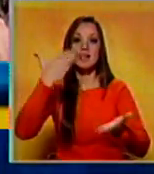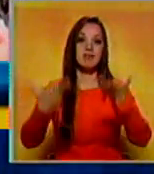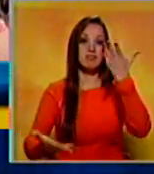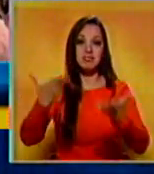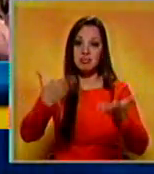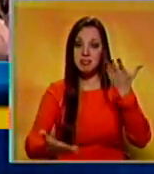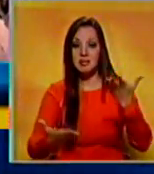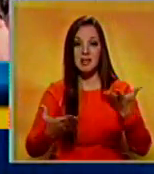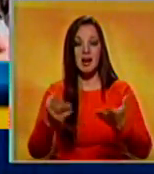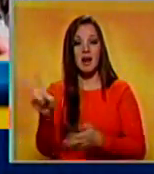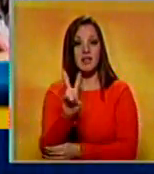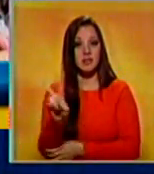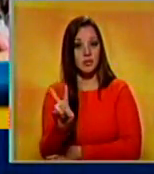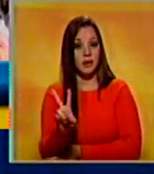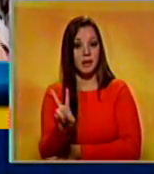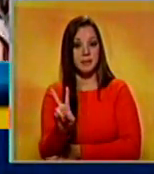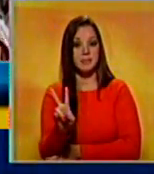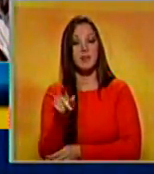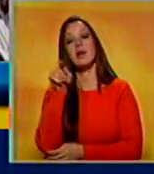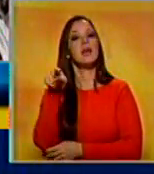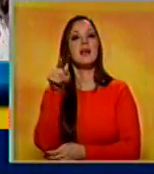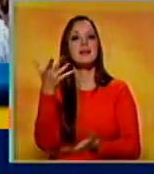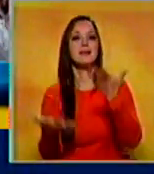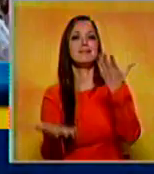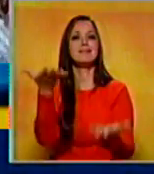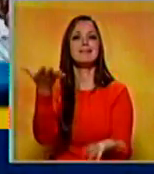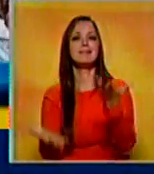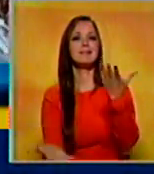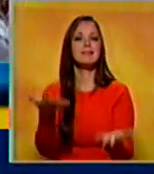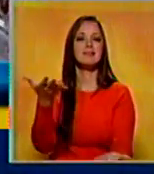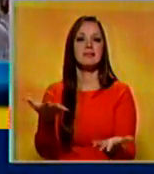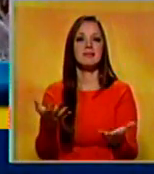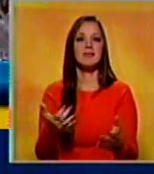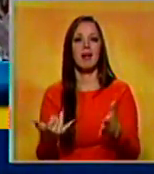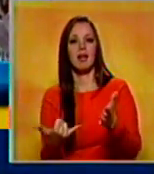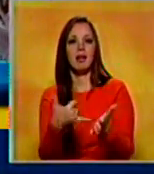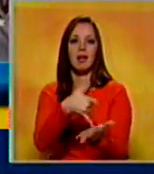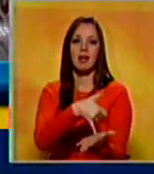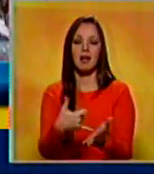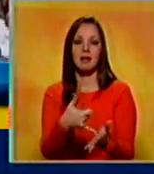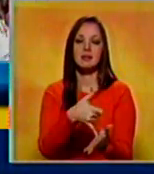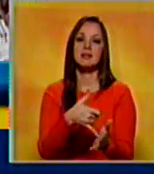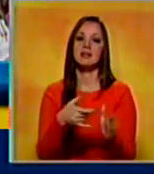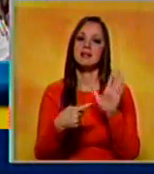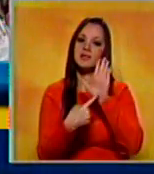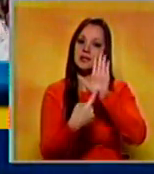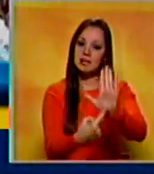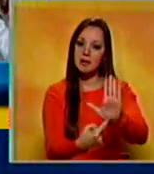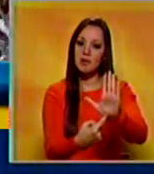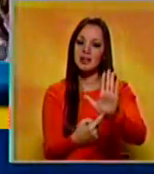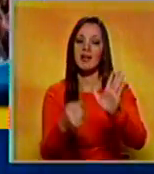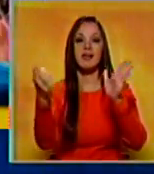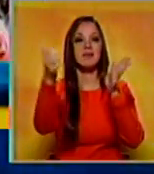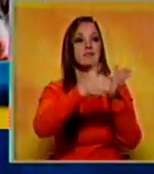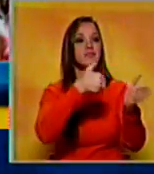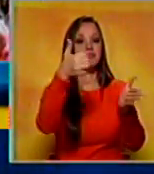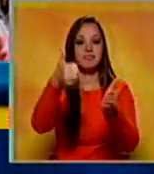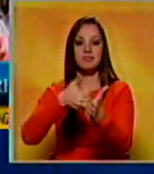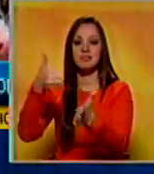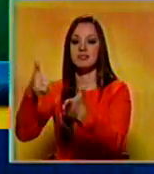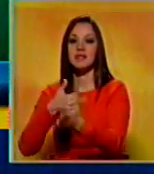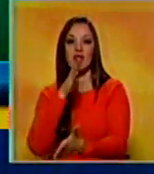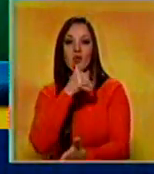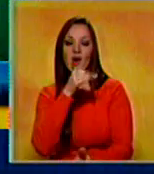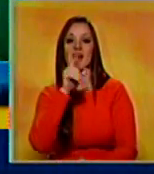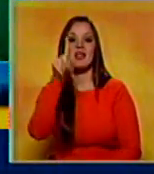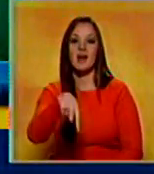Y esa desestabilización tiene su reflejo en problemas de desabastecimiento e inflación.